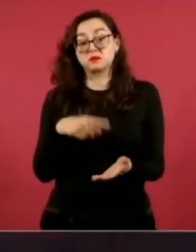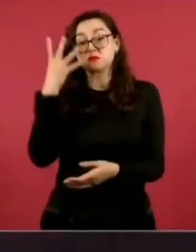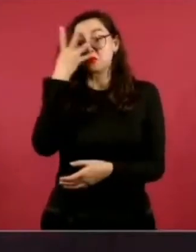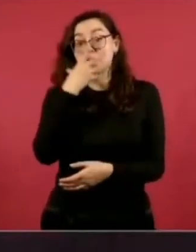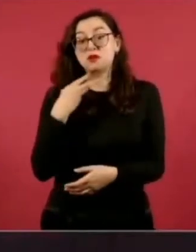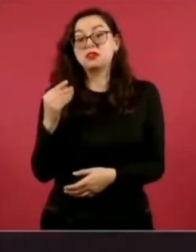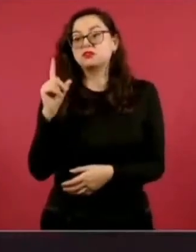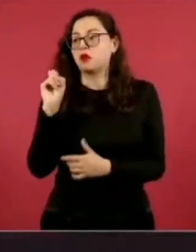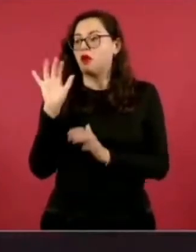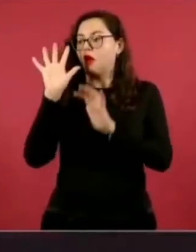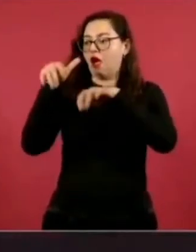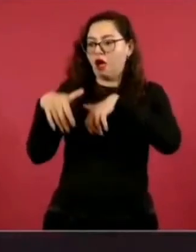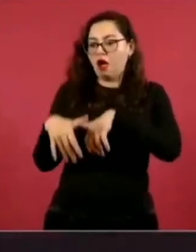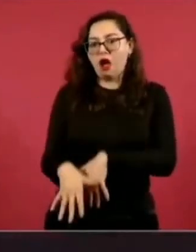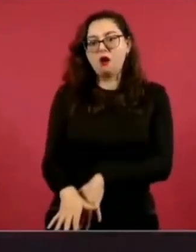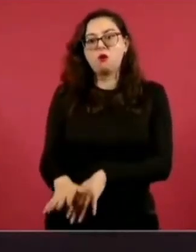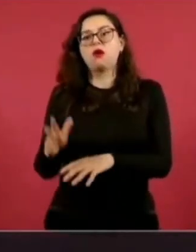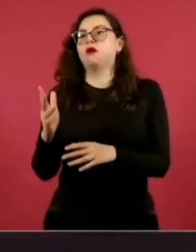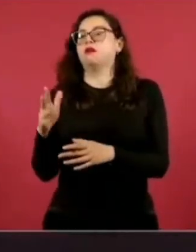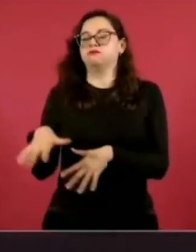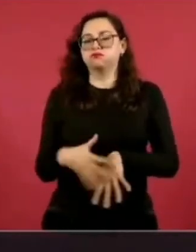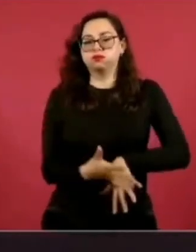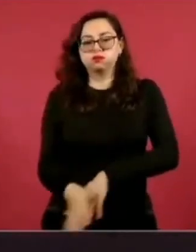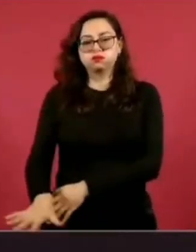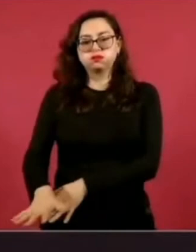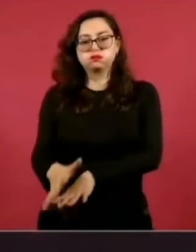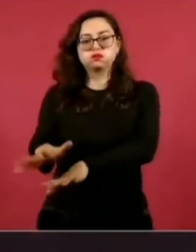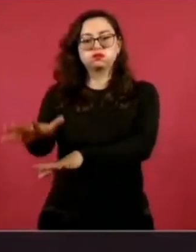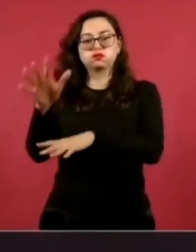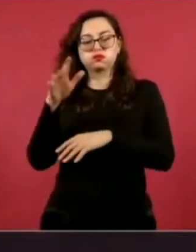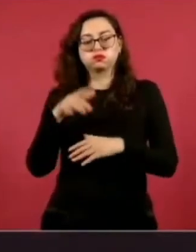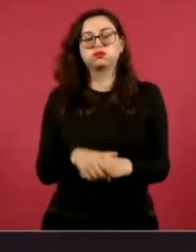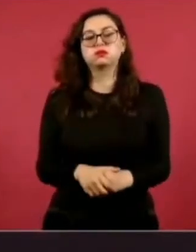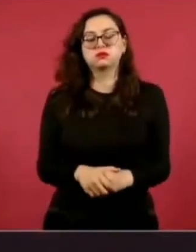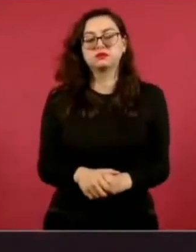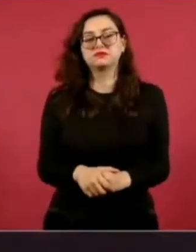cascadas, de ríos. Ahí está Xilitla,